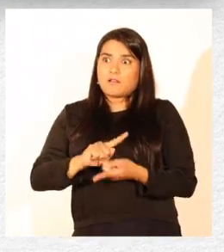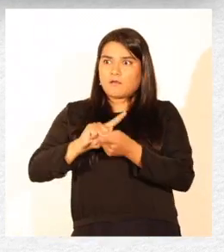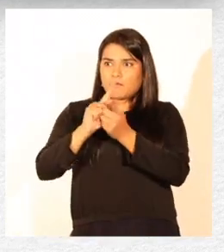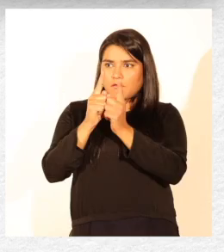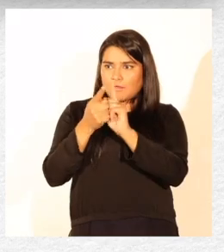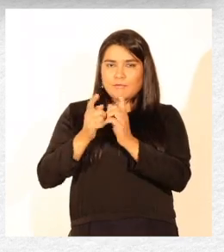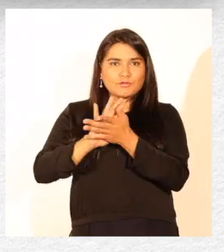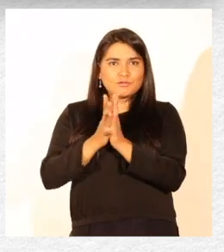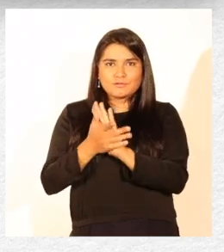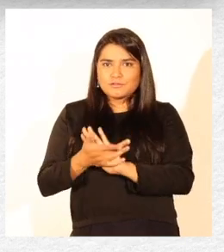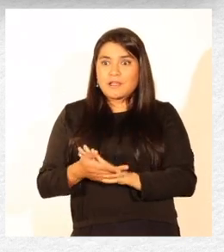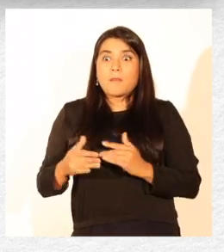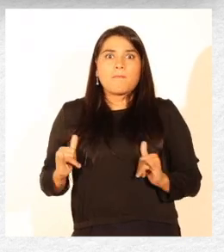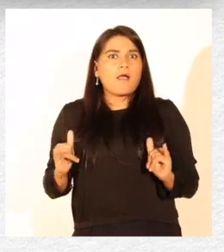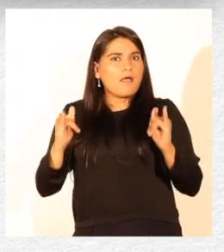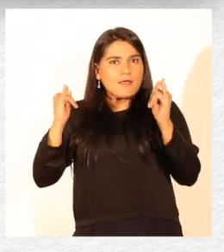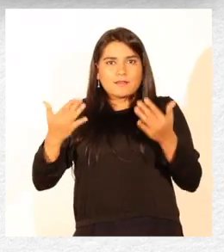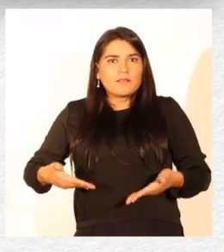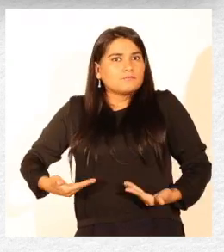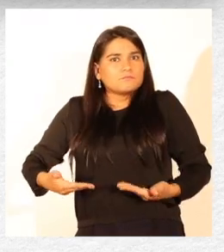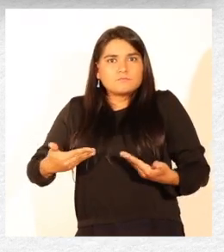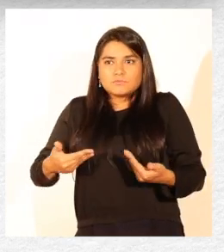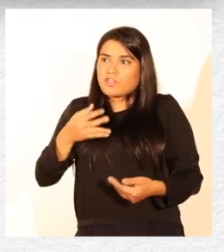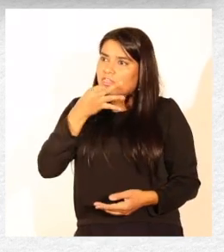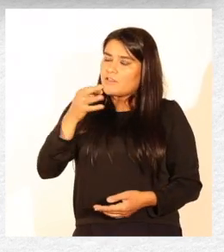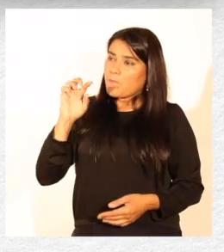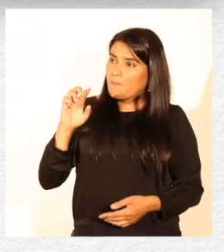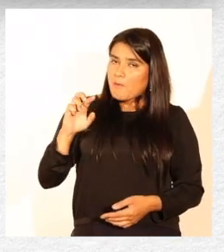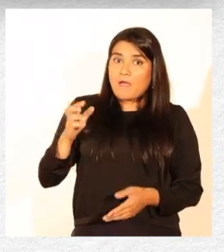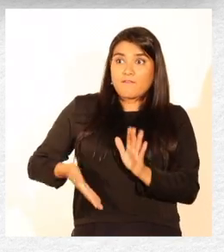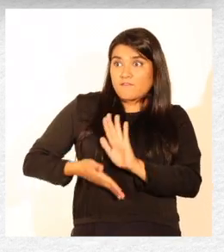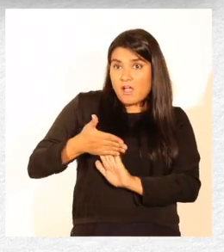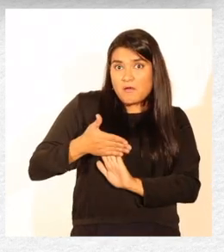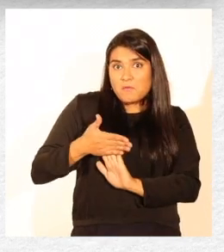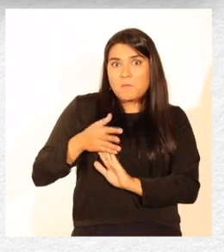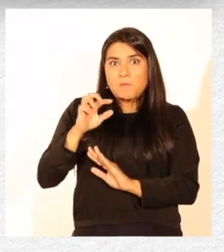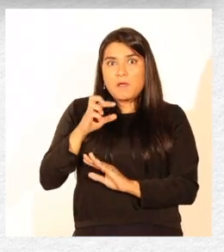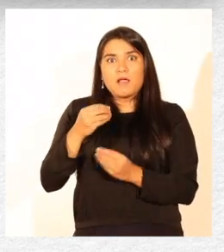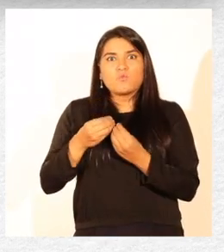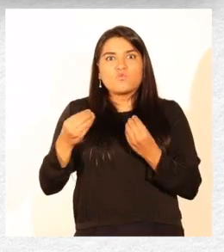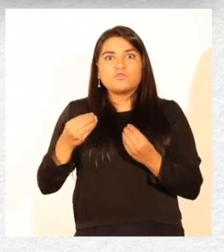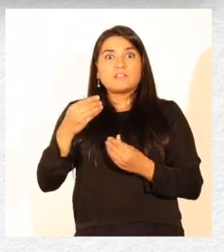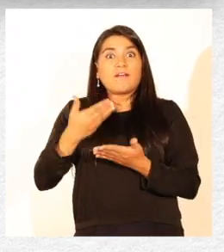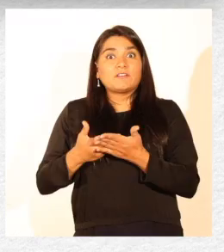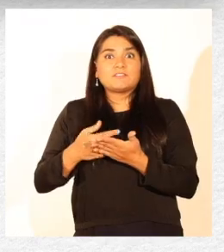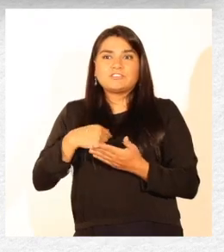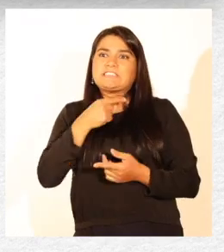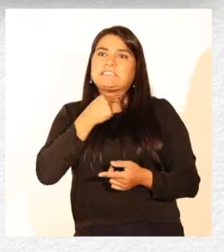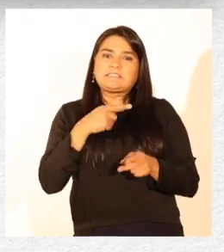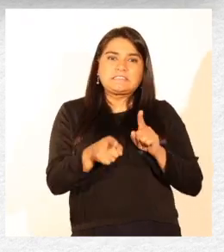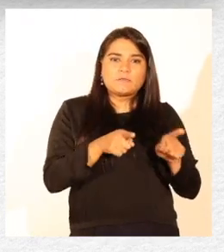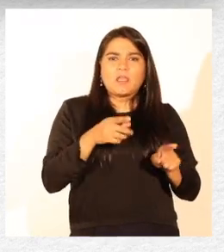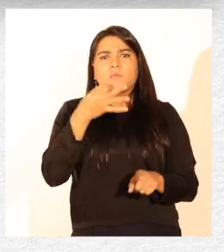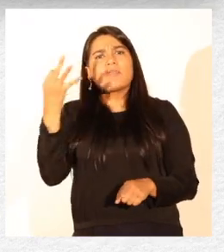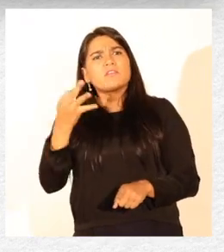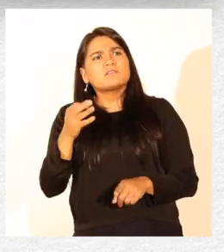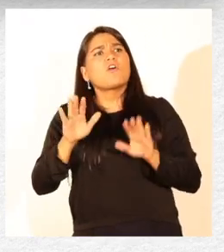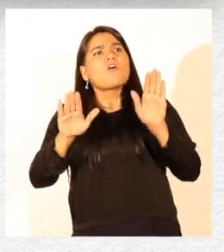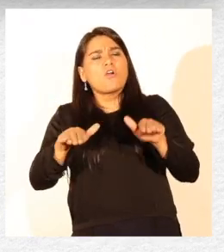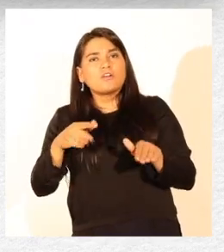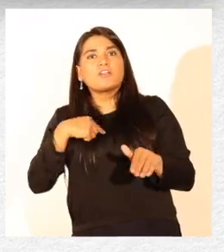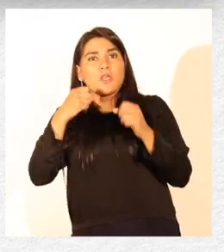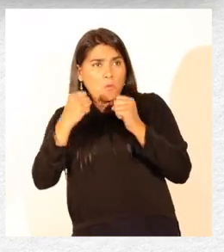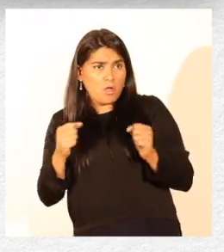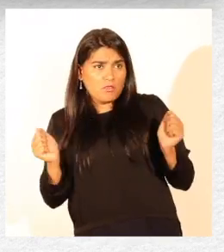sido un cambio total. Más alegría, más entusiasmo. Yo le digo, papá, salimos. Y muchas veces yo tengo que hacer un trámite y él me dice,